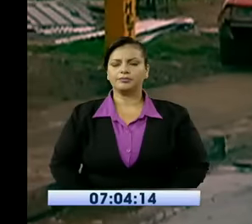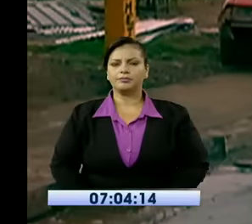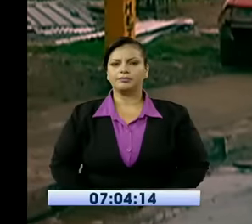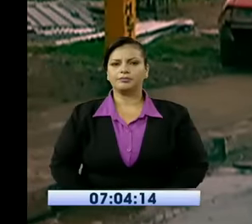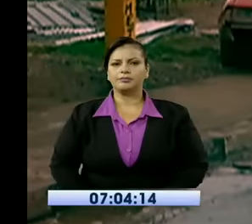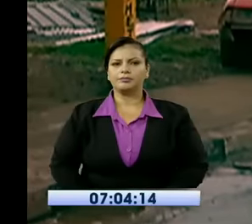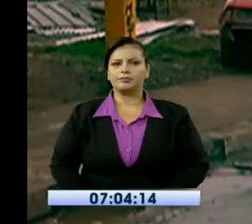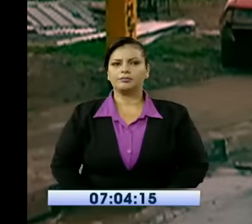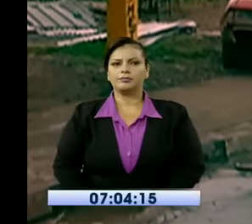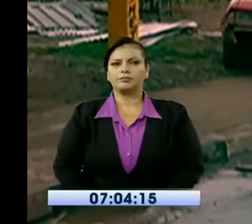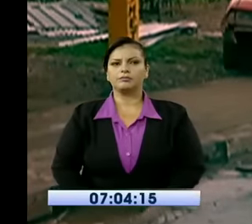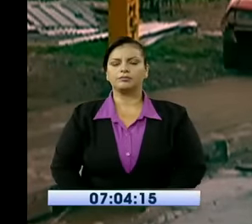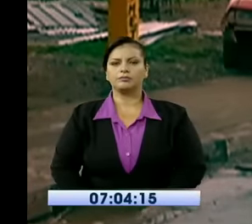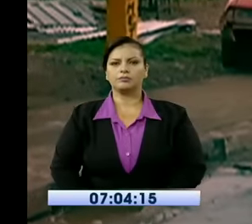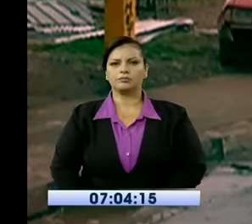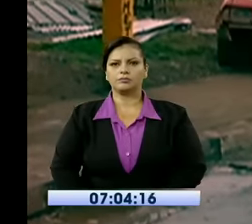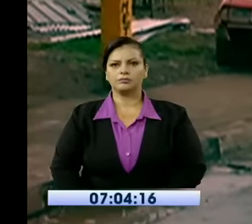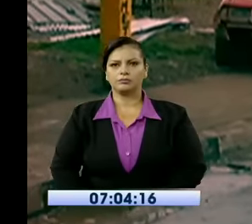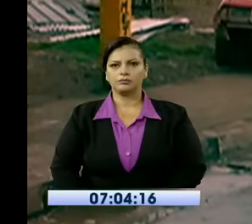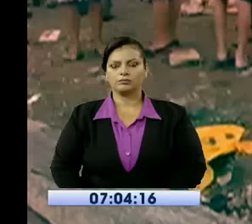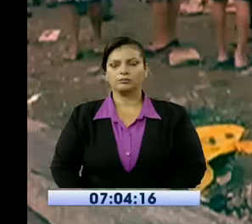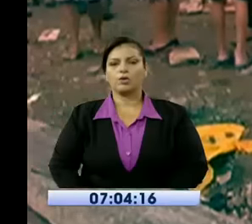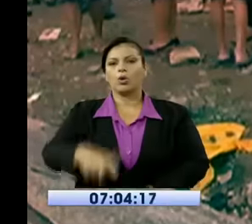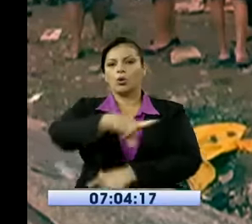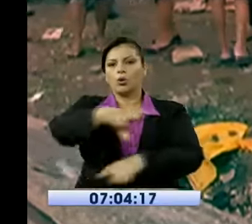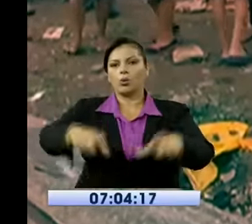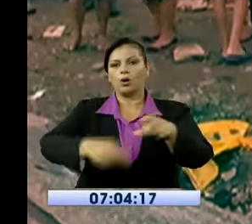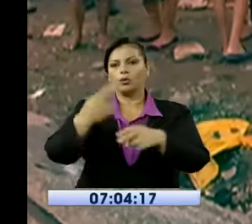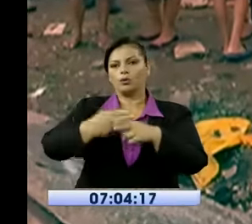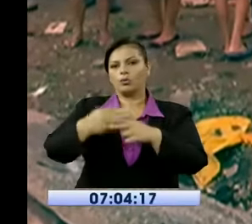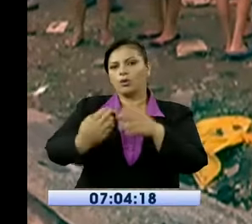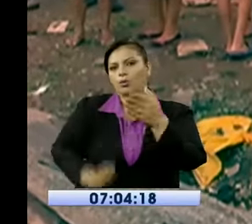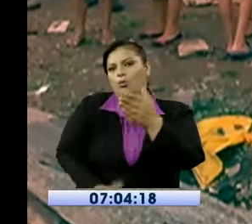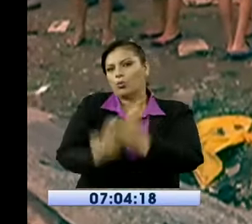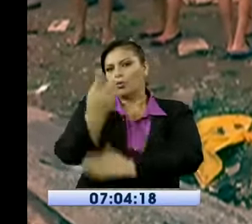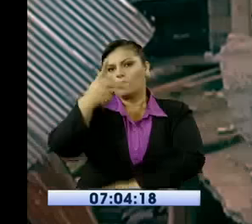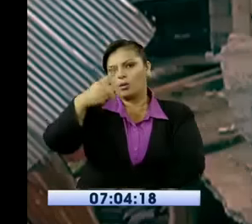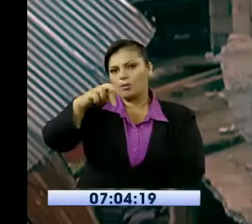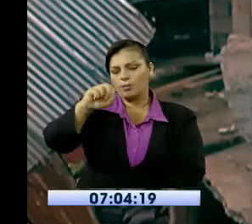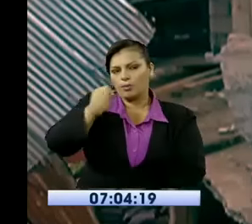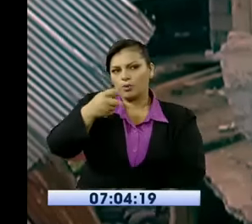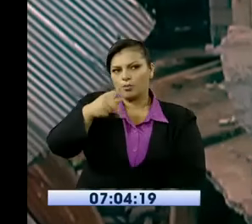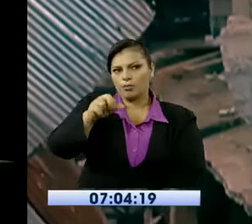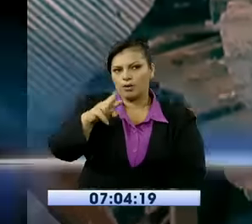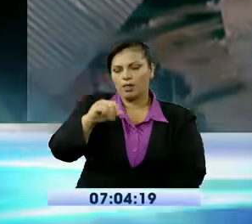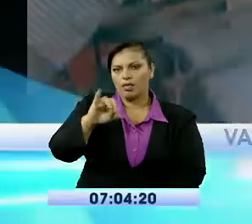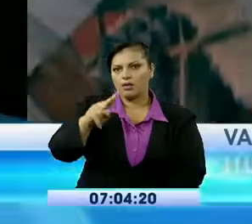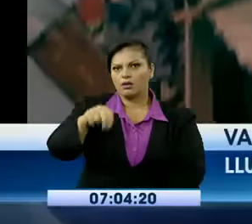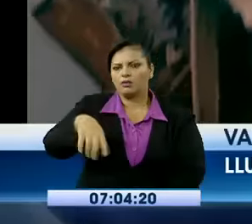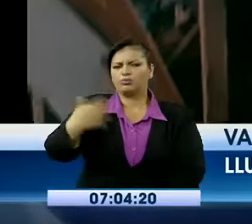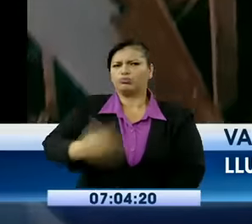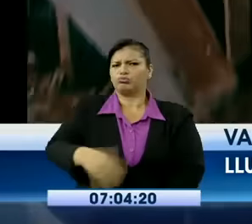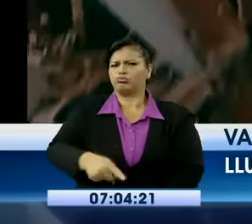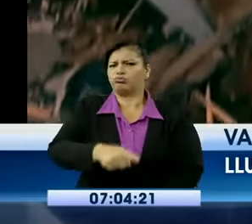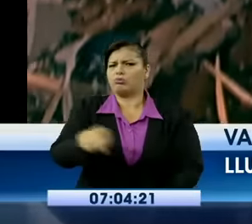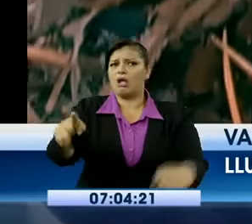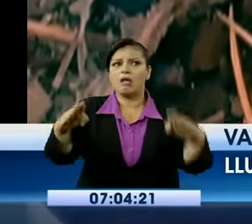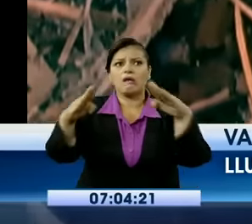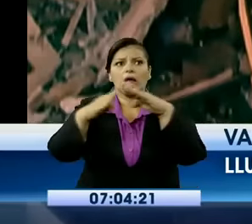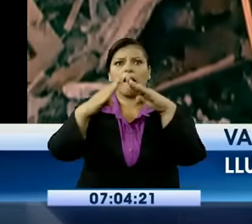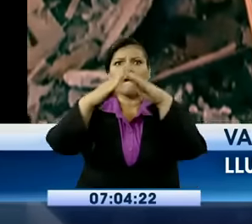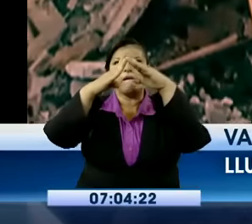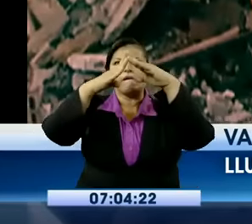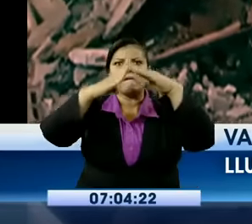Los vecinos de Nueva Prosperina estaban impactados por lo ocurrido. Esta vivienda prácticamente